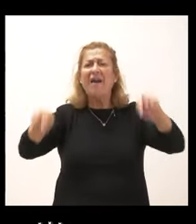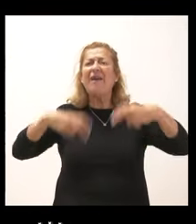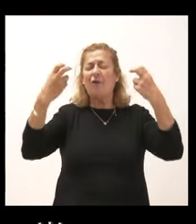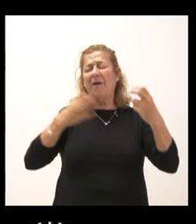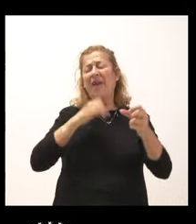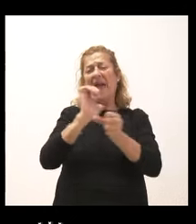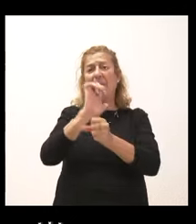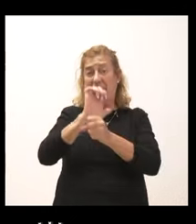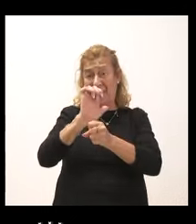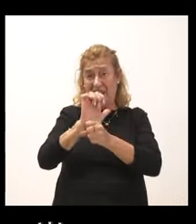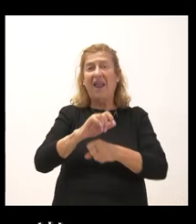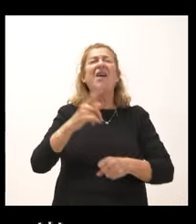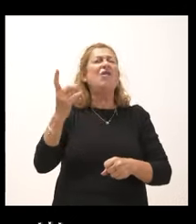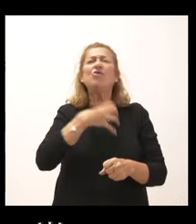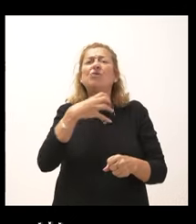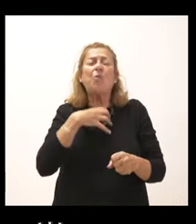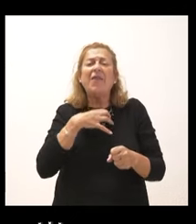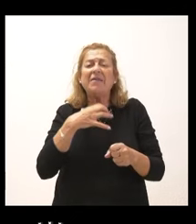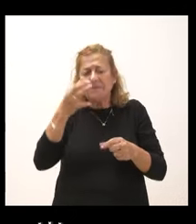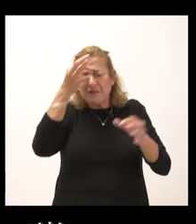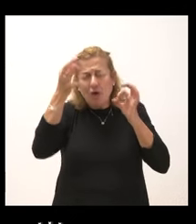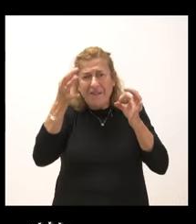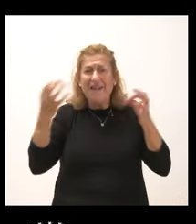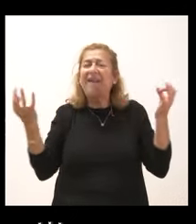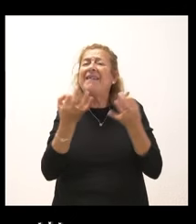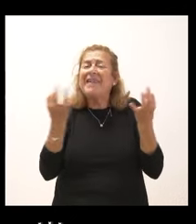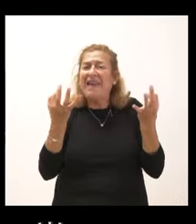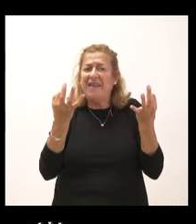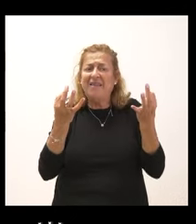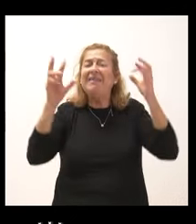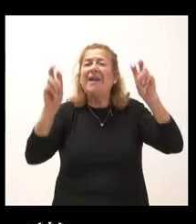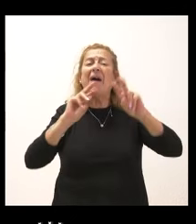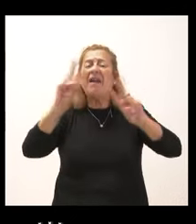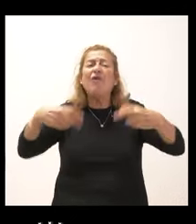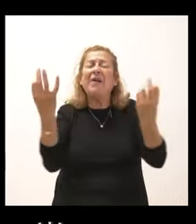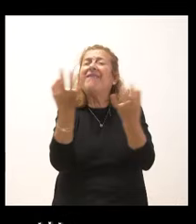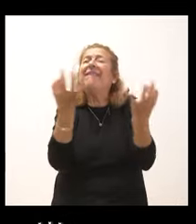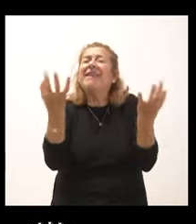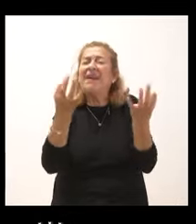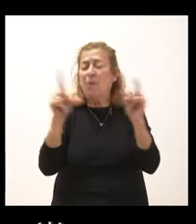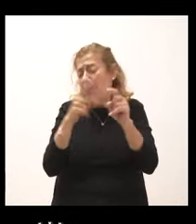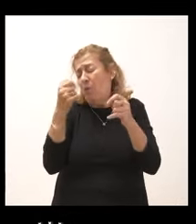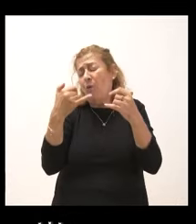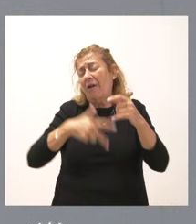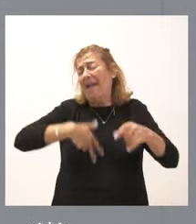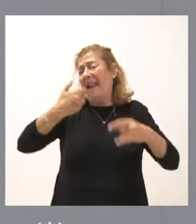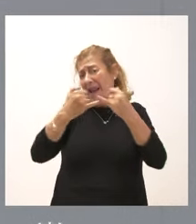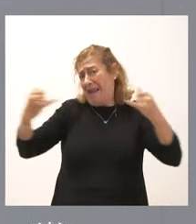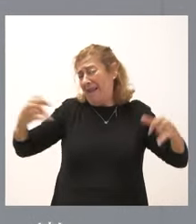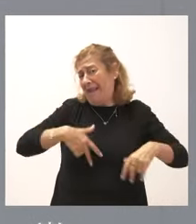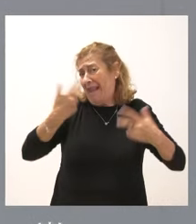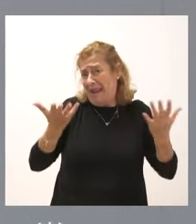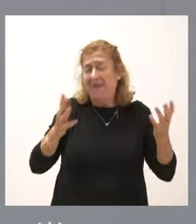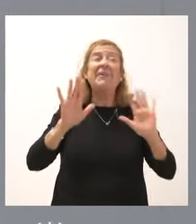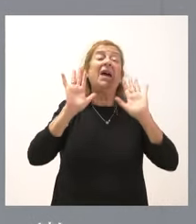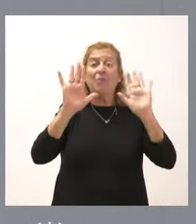Empleo. ¿Nos puede concretar exactamente en qué va a consistir esta reforma en líneas generales? Pues